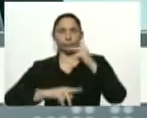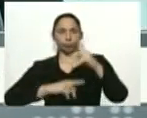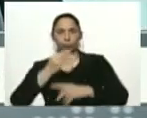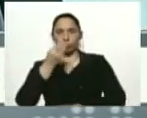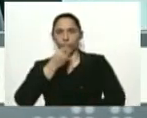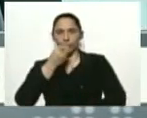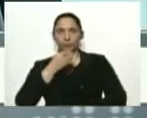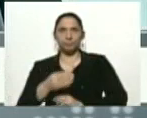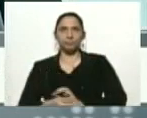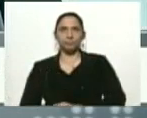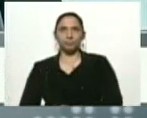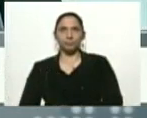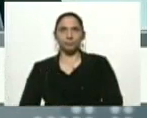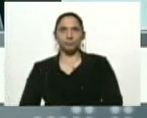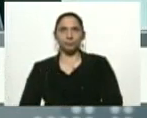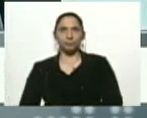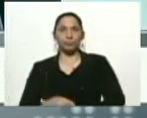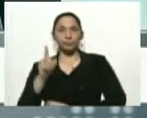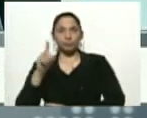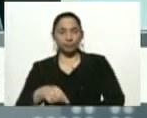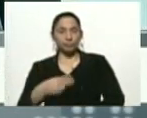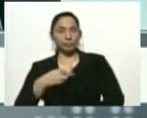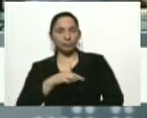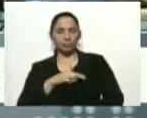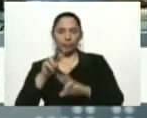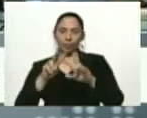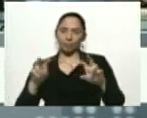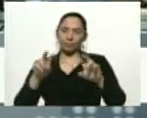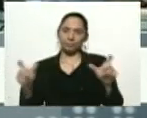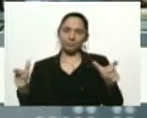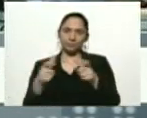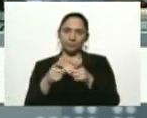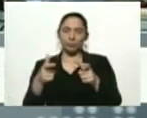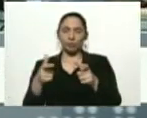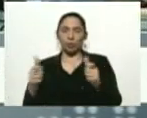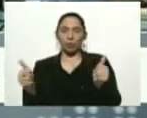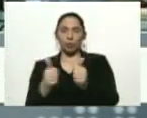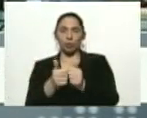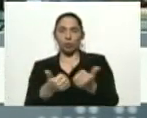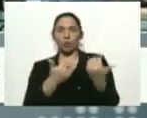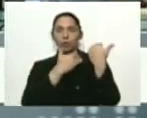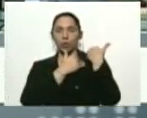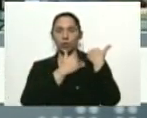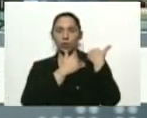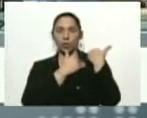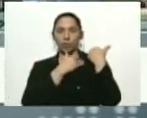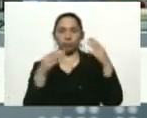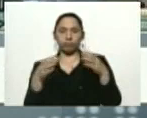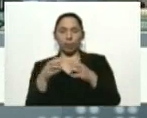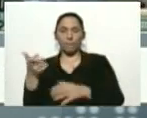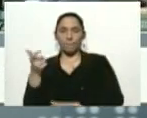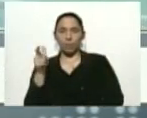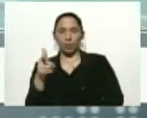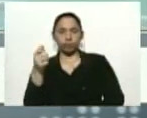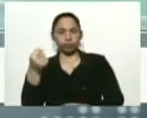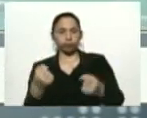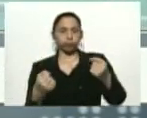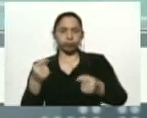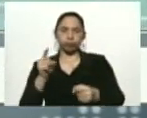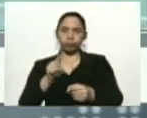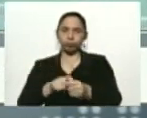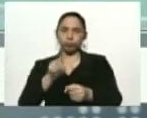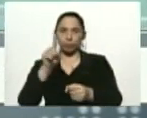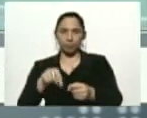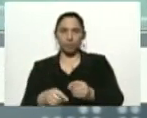de alimentos. También estuvimos reunidos con representantes del sector transporte que forman parte